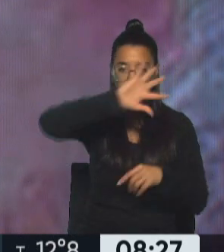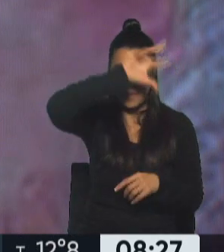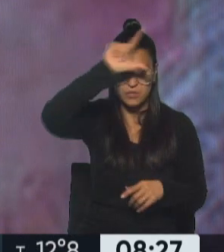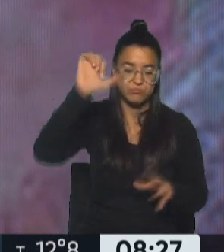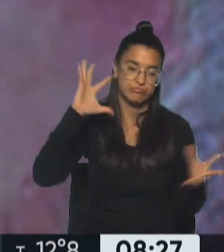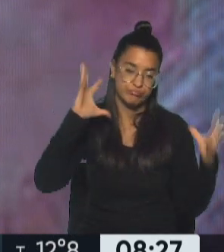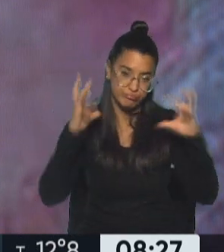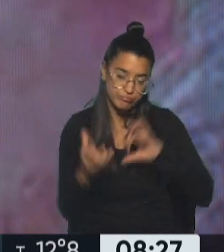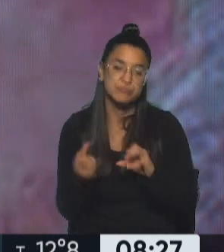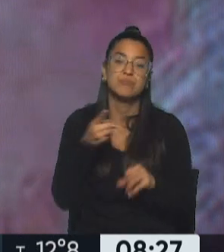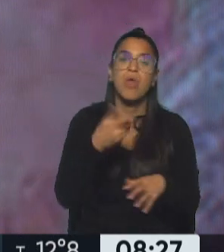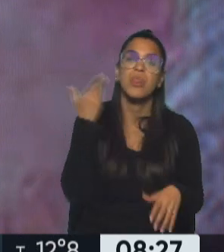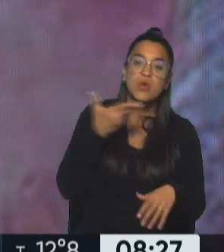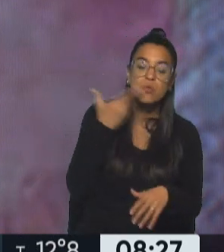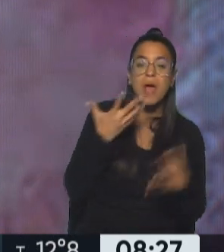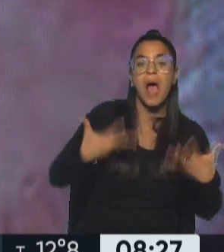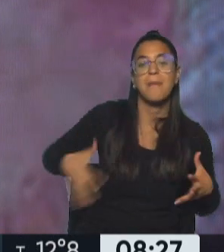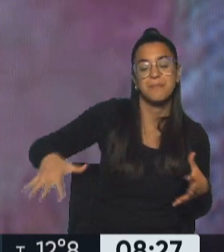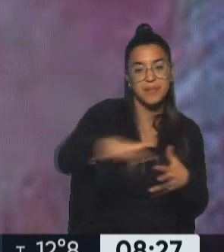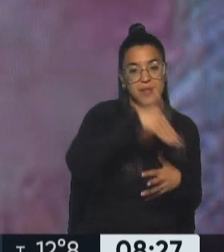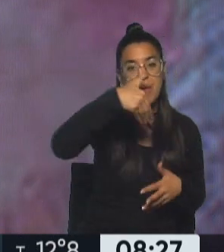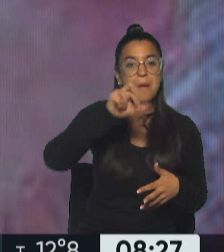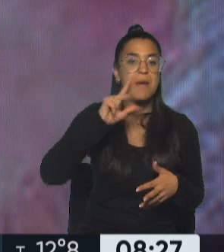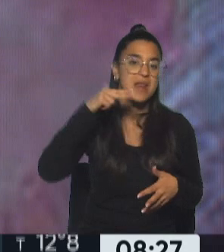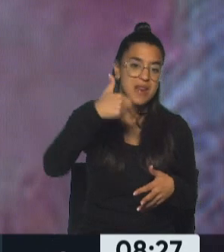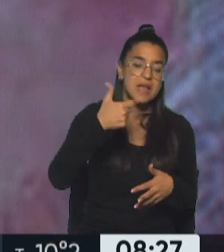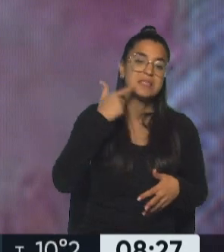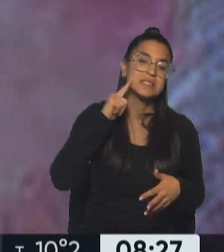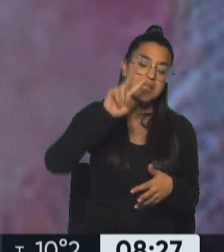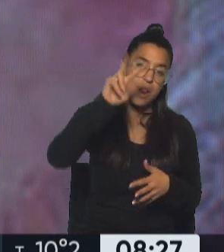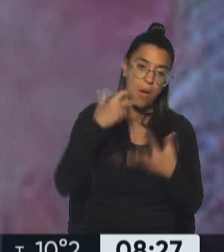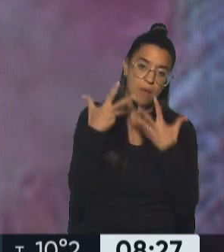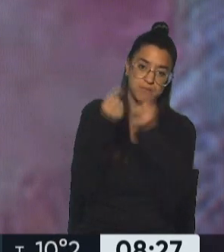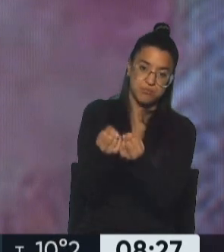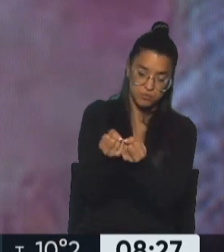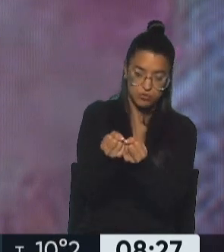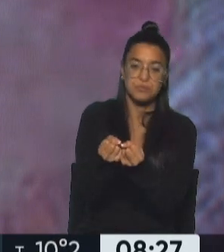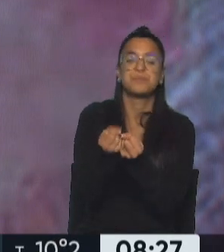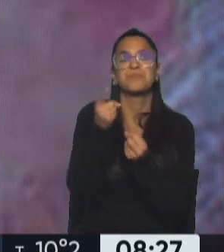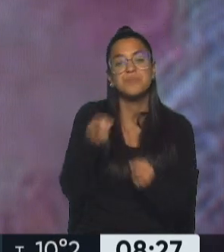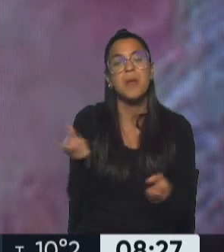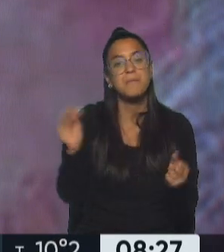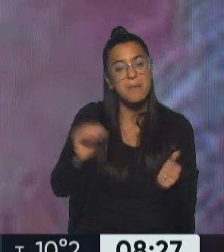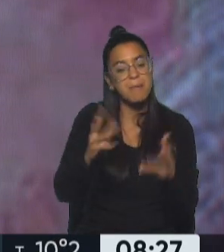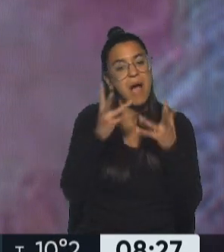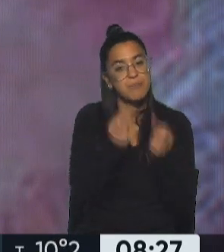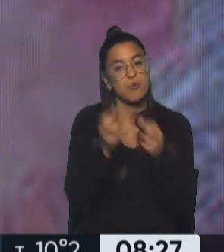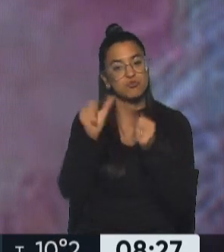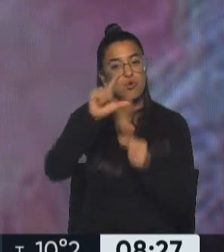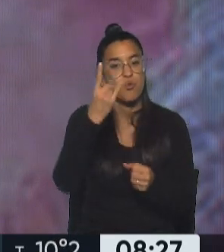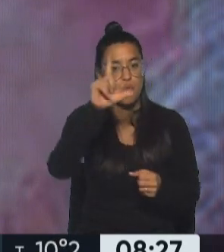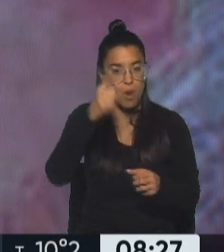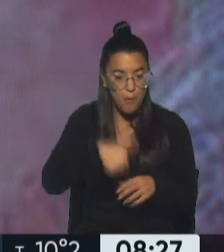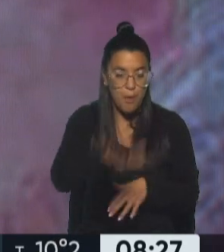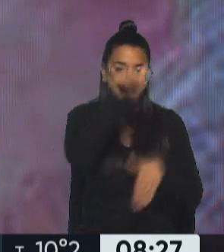incorpora entonces el discurso medioambiental. Marina Silva suma el apoyo y se acrecientan los apoyos a Lula de